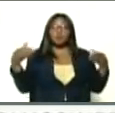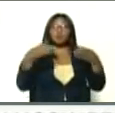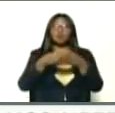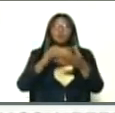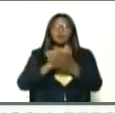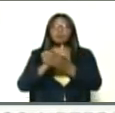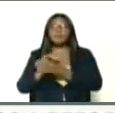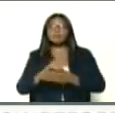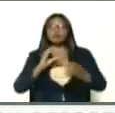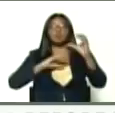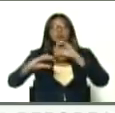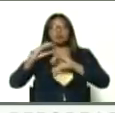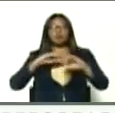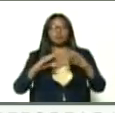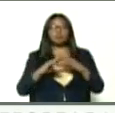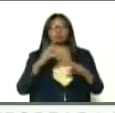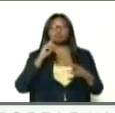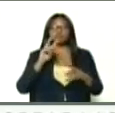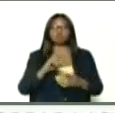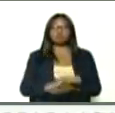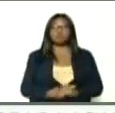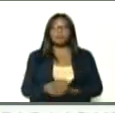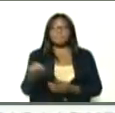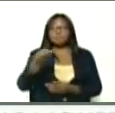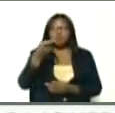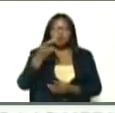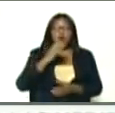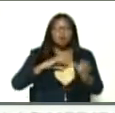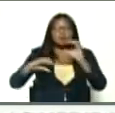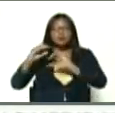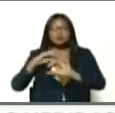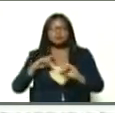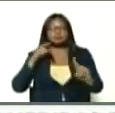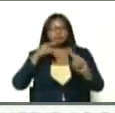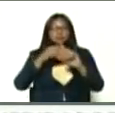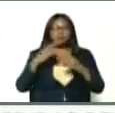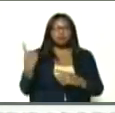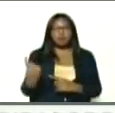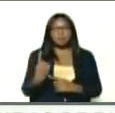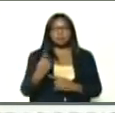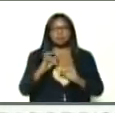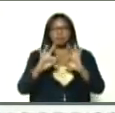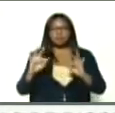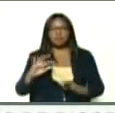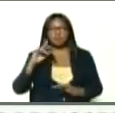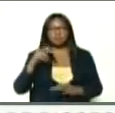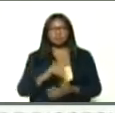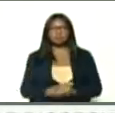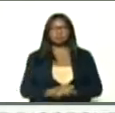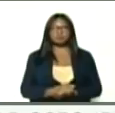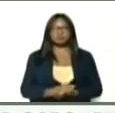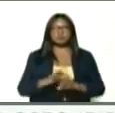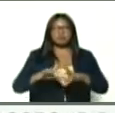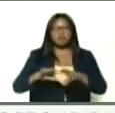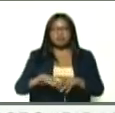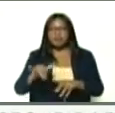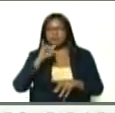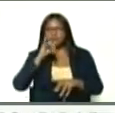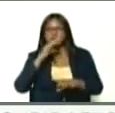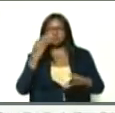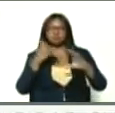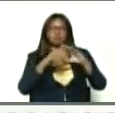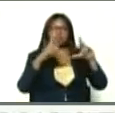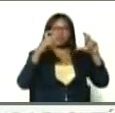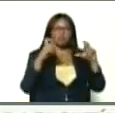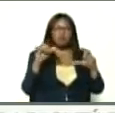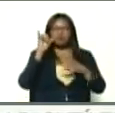compañeros comunicadores, Alfred Nazaret, y que se dediquen, solo a esto, a escribir las noticias, mandar las